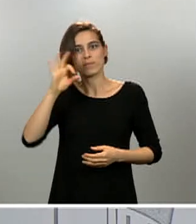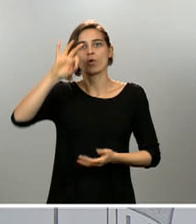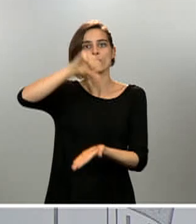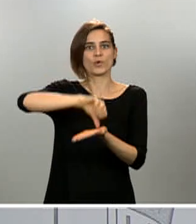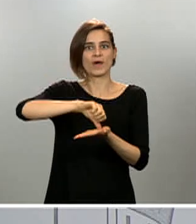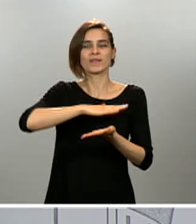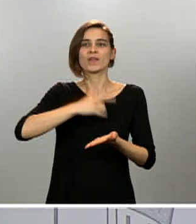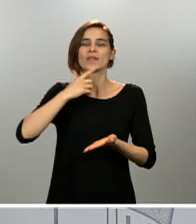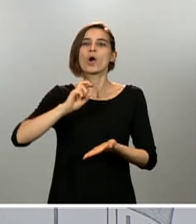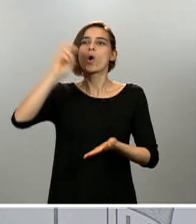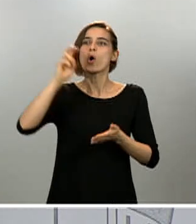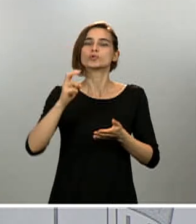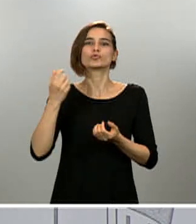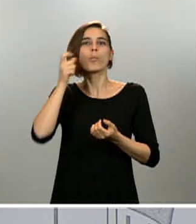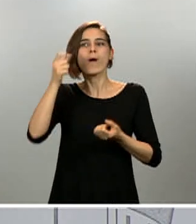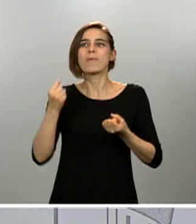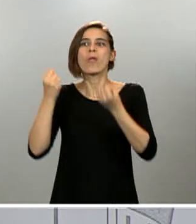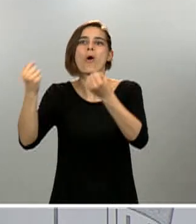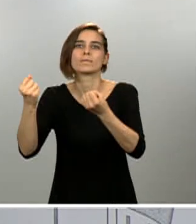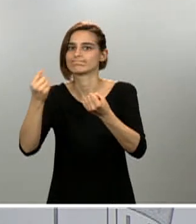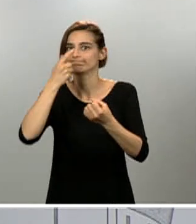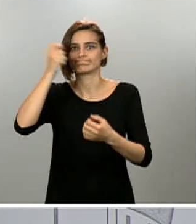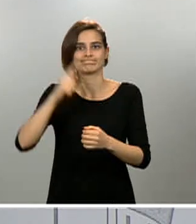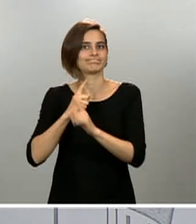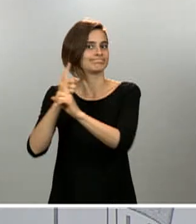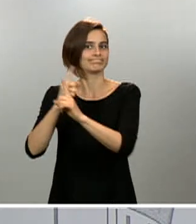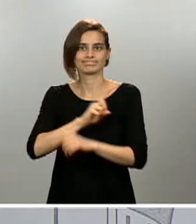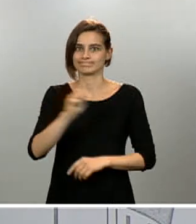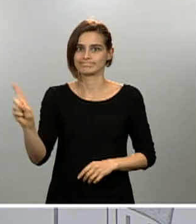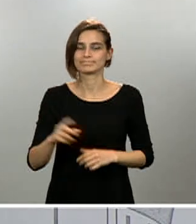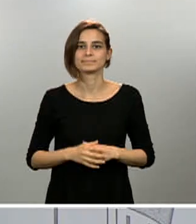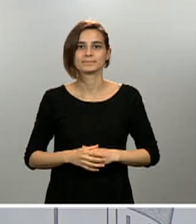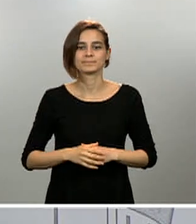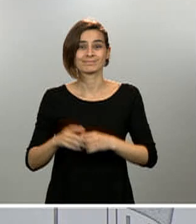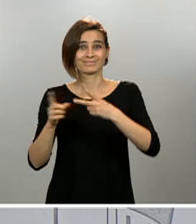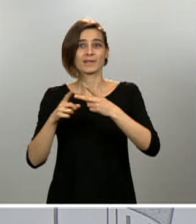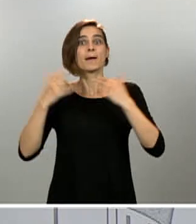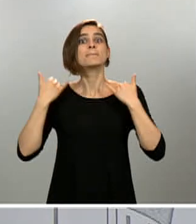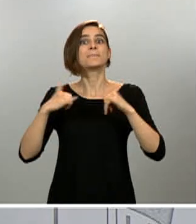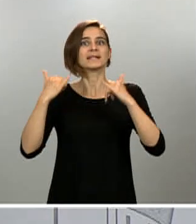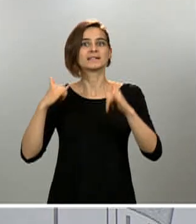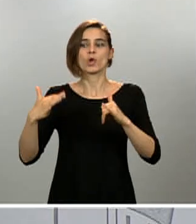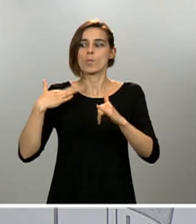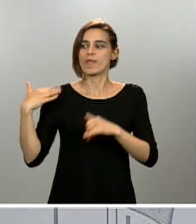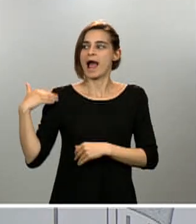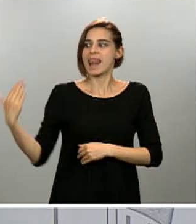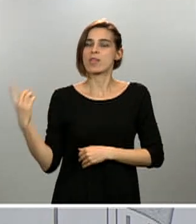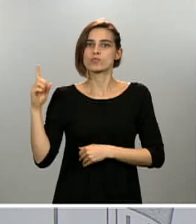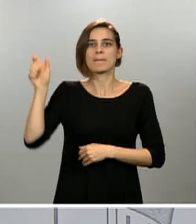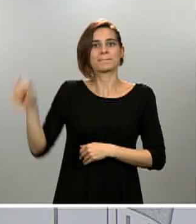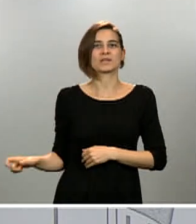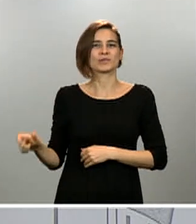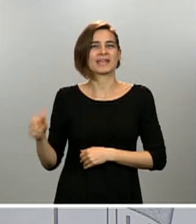otro municipio. En cuanto a los paseos, se podrá salir acompañado con una sola persona conviviente o una cuidadora habitual, si